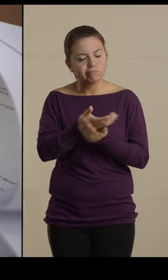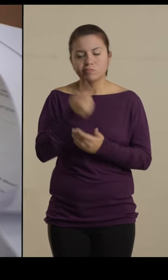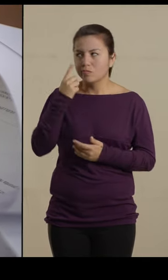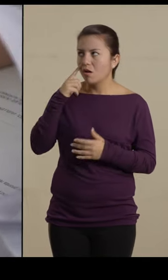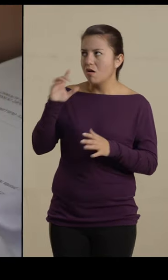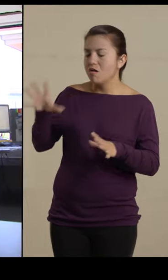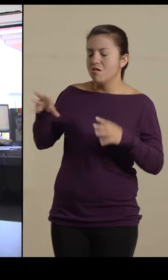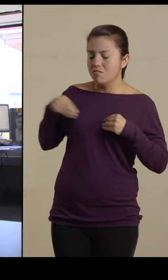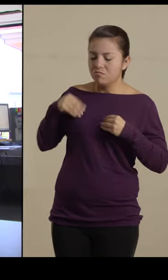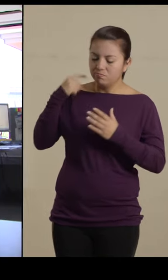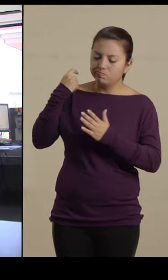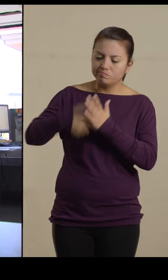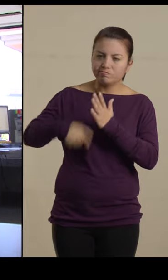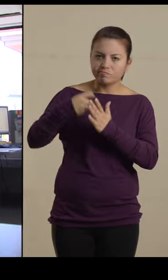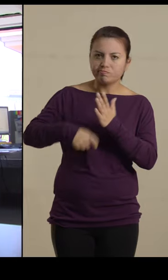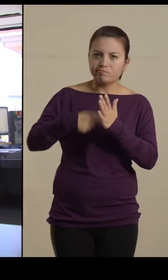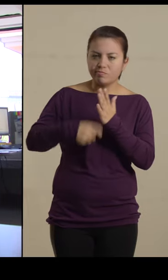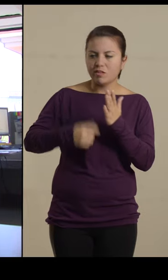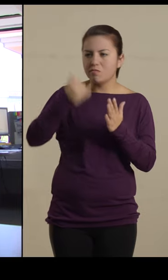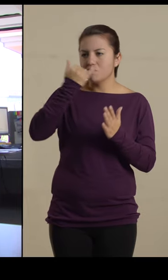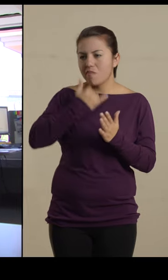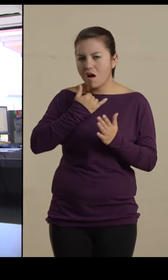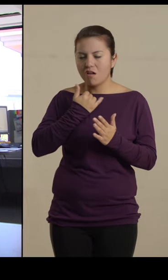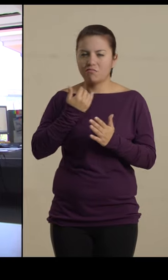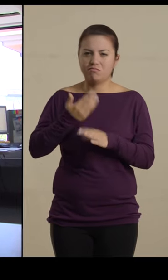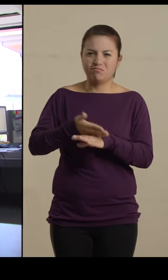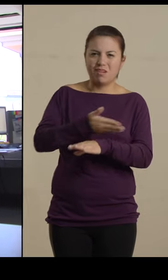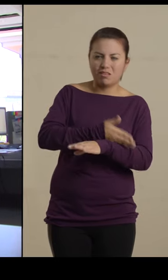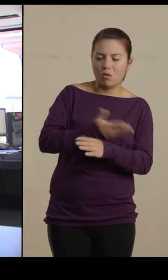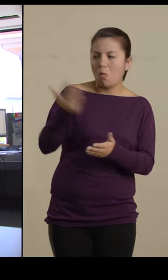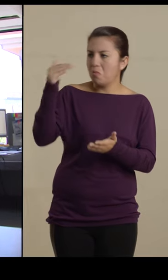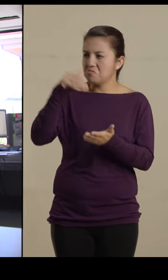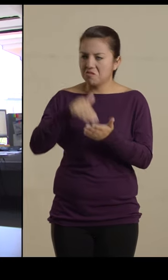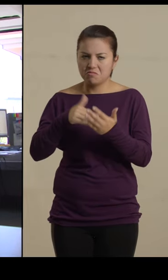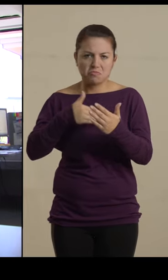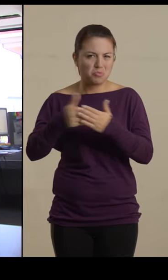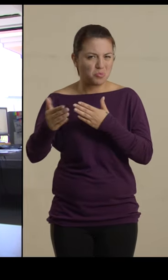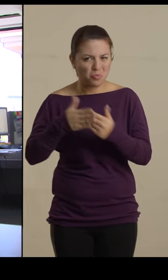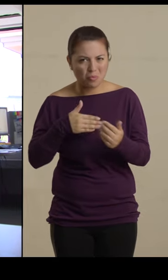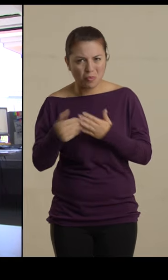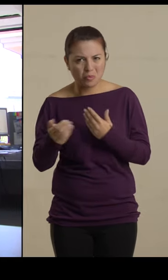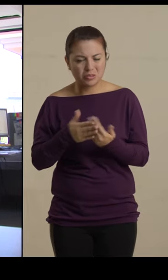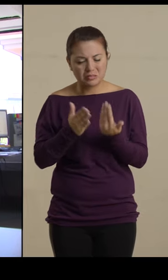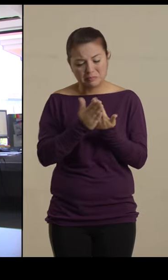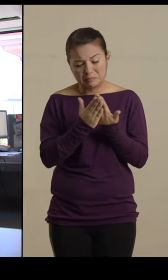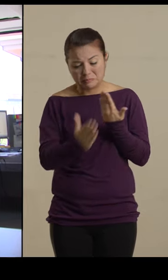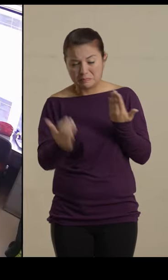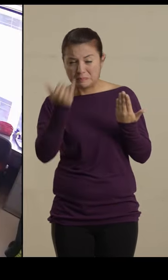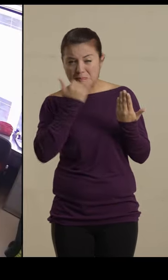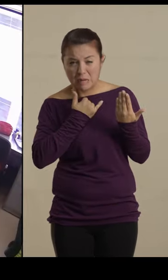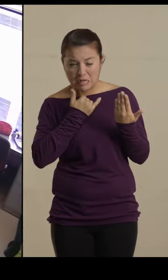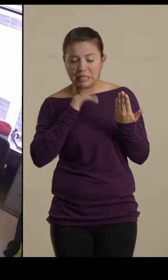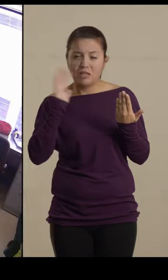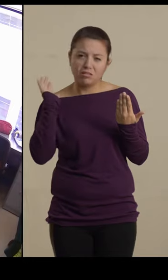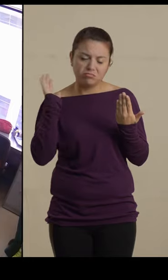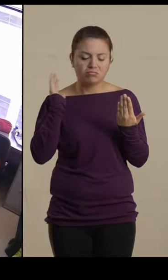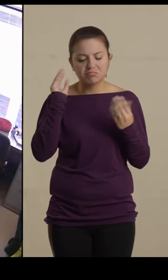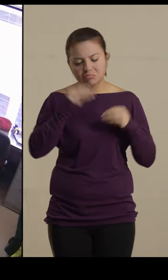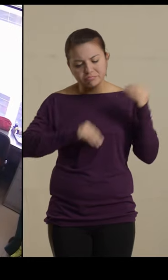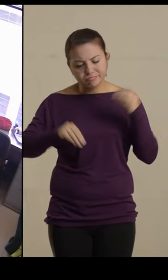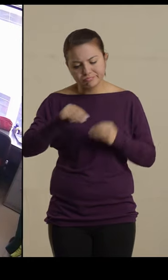dice voy a corregir las cosas que hemos hecho, vuelvo y lo hago. Si me quedo mal foliada esto, pues vuelvo y hago